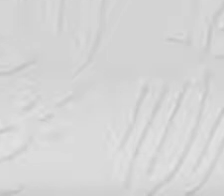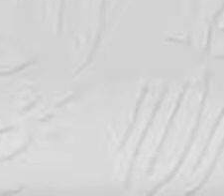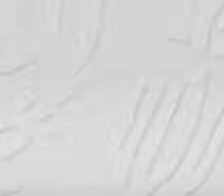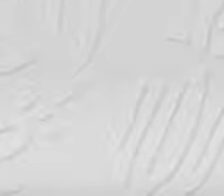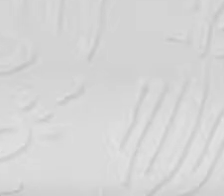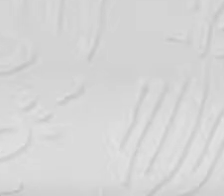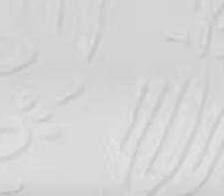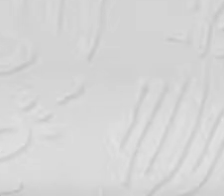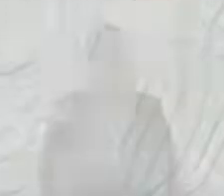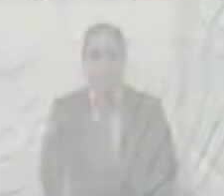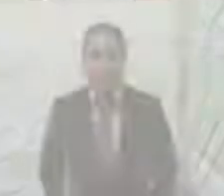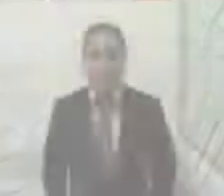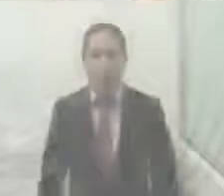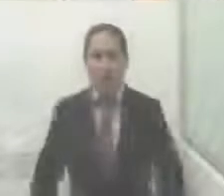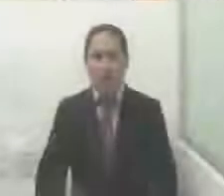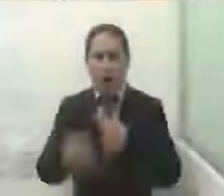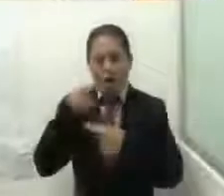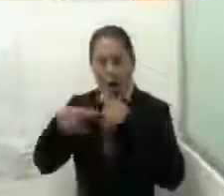Se reanuda la reunión.